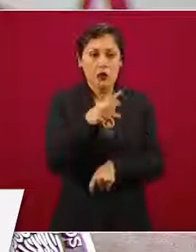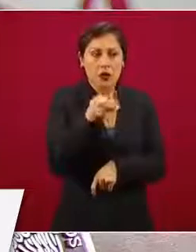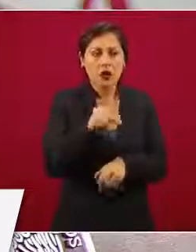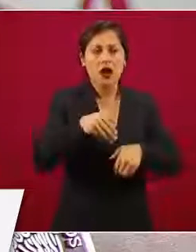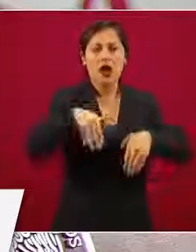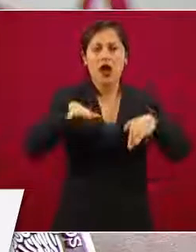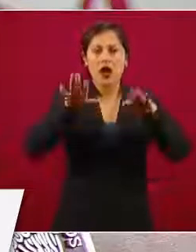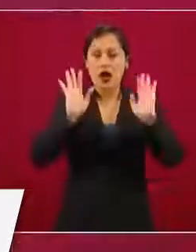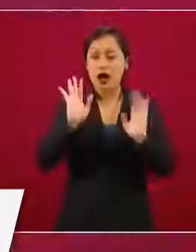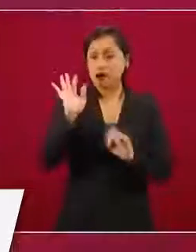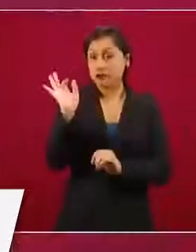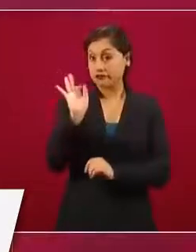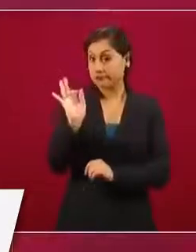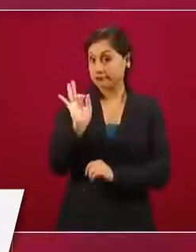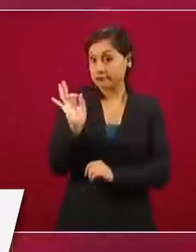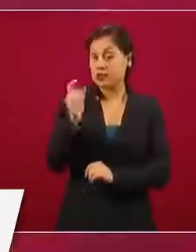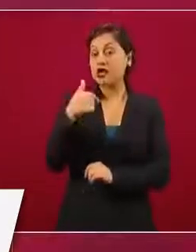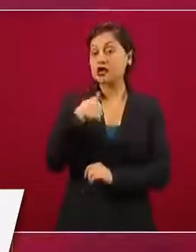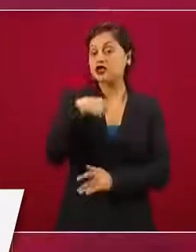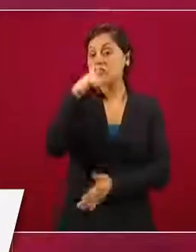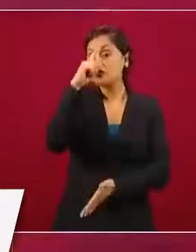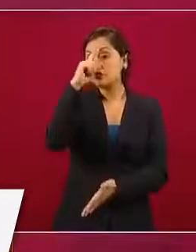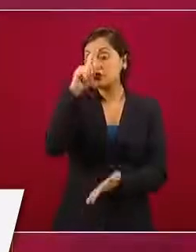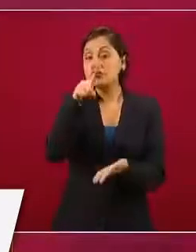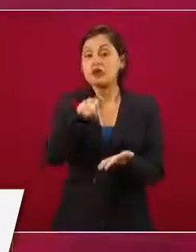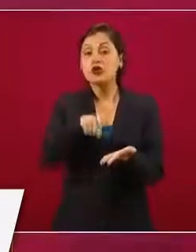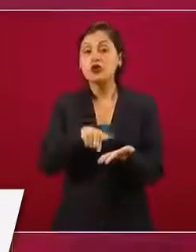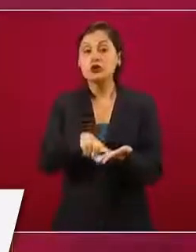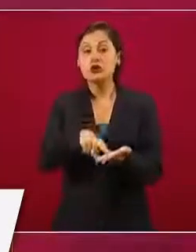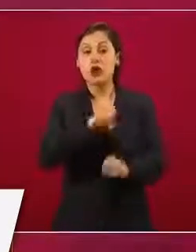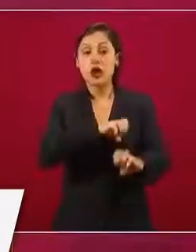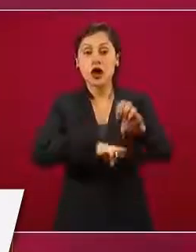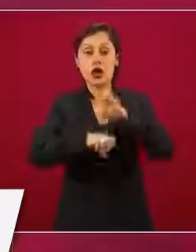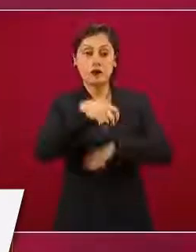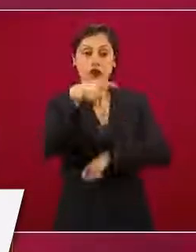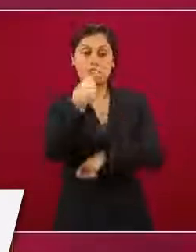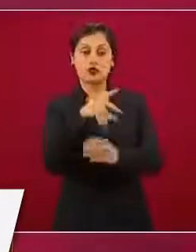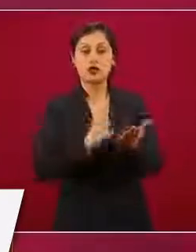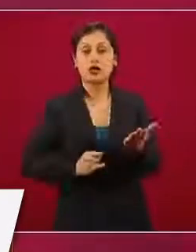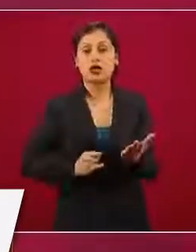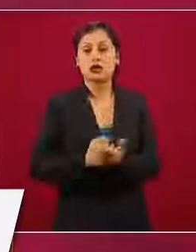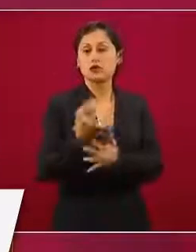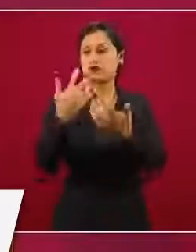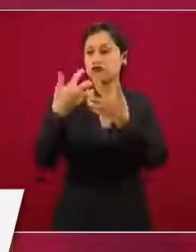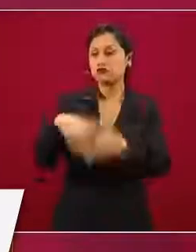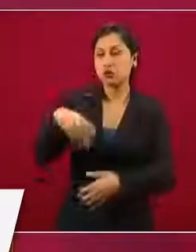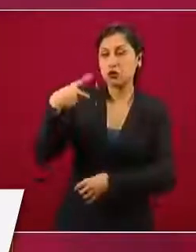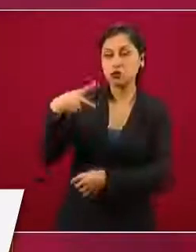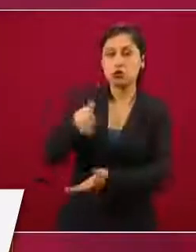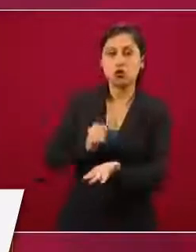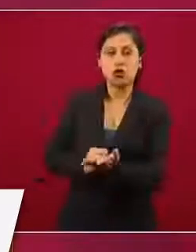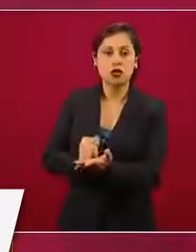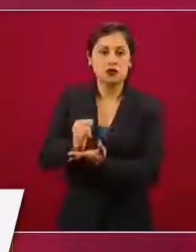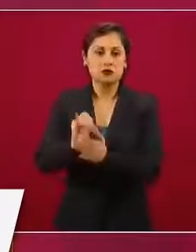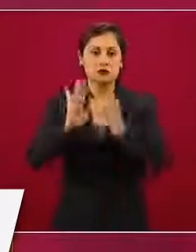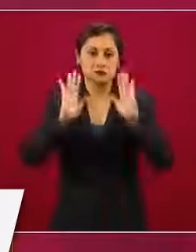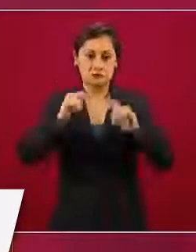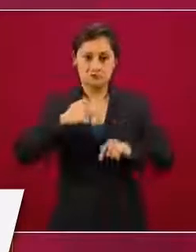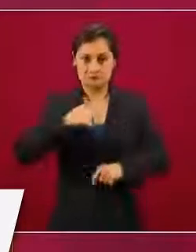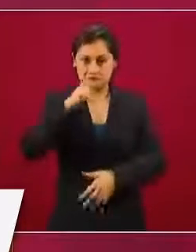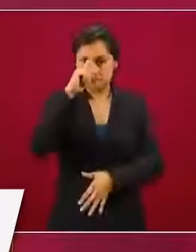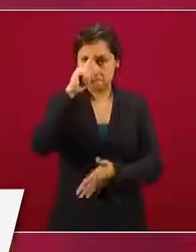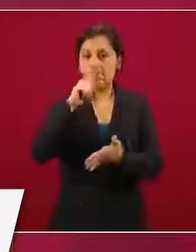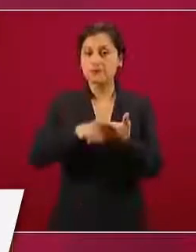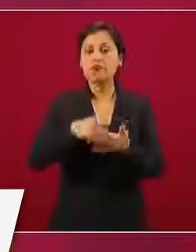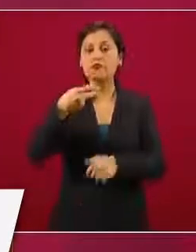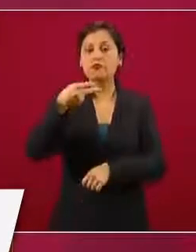que lo debe determinar cada una de las empresas y de las industrias, pero con la posibilidad